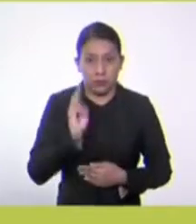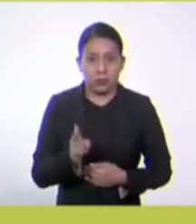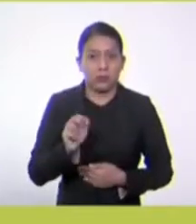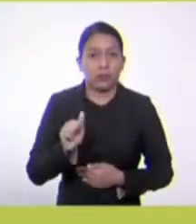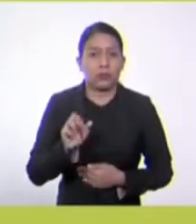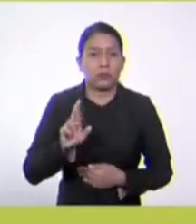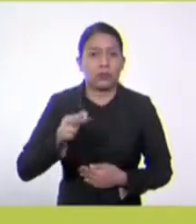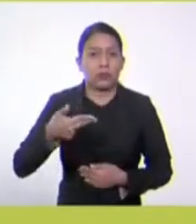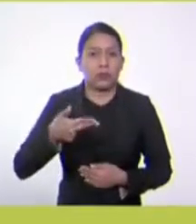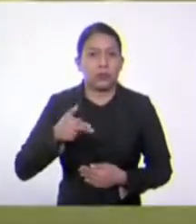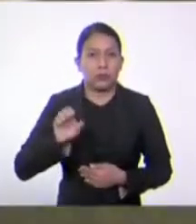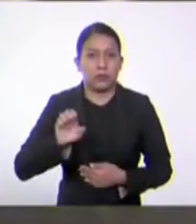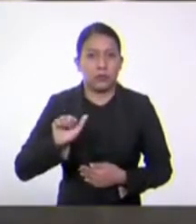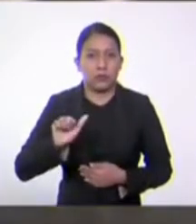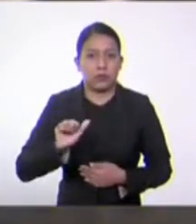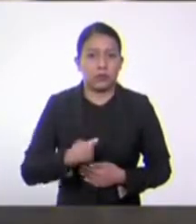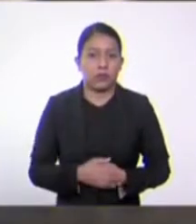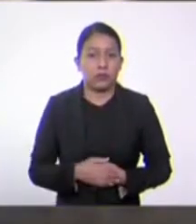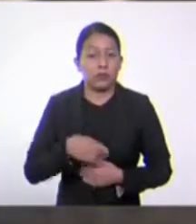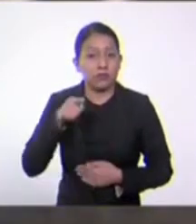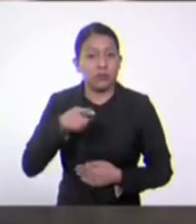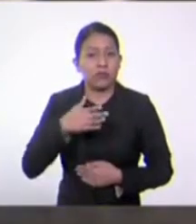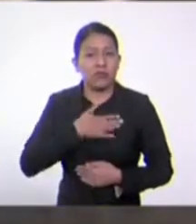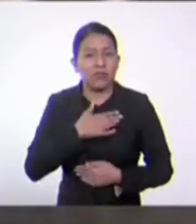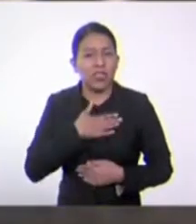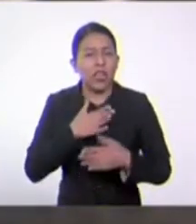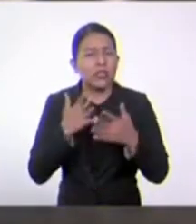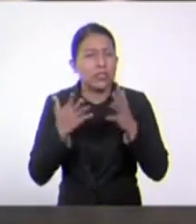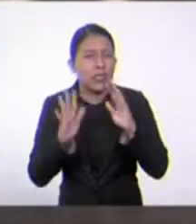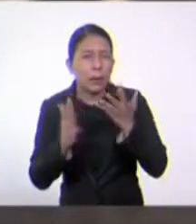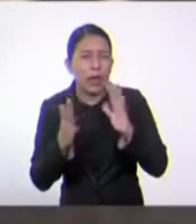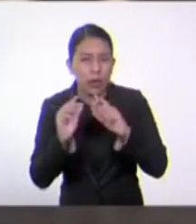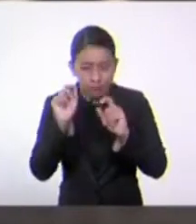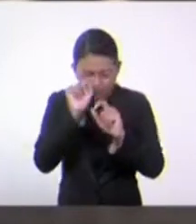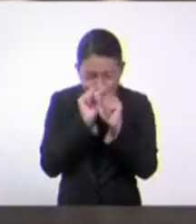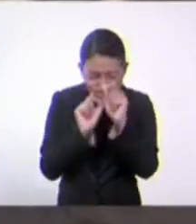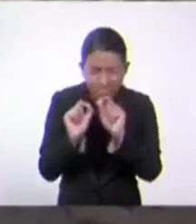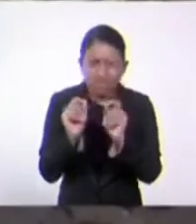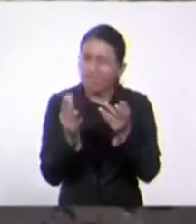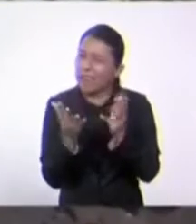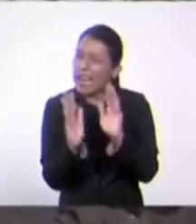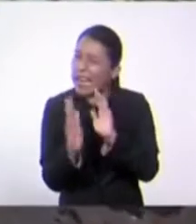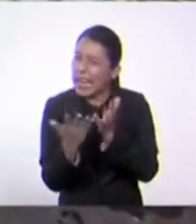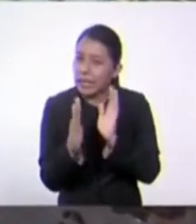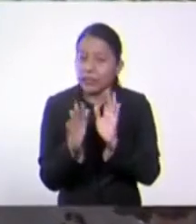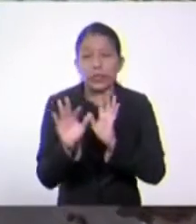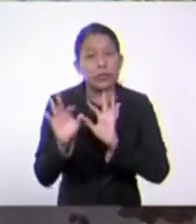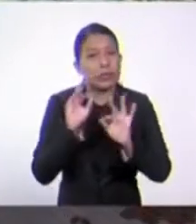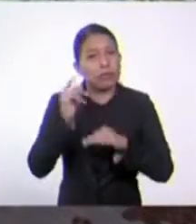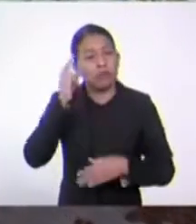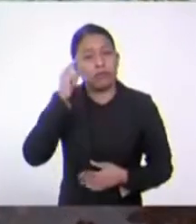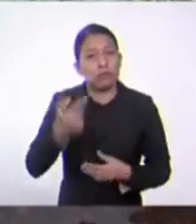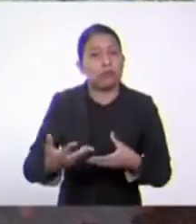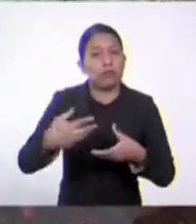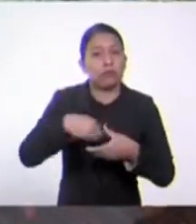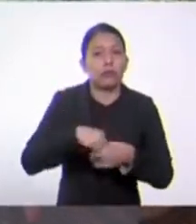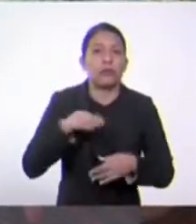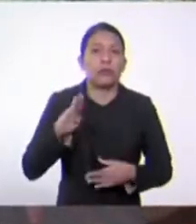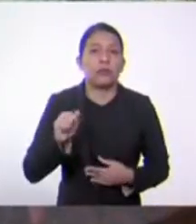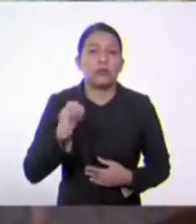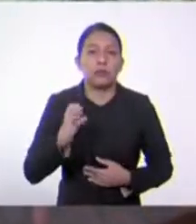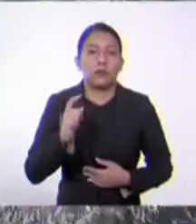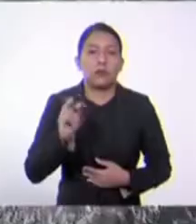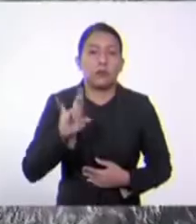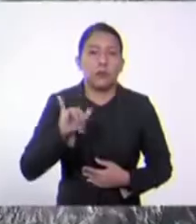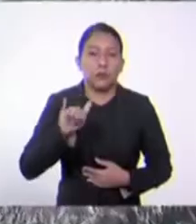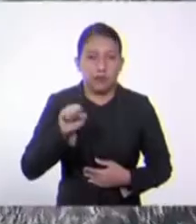arquea. Las arqueas son similares a bacterias y de hecho antes se consideraban parte de las bacterias. Sin